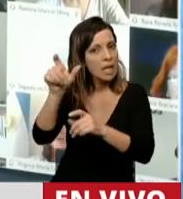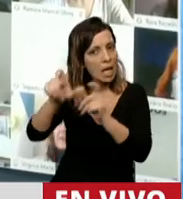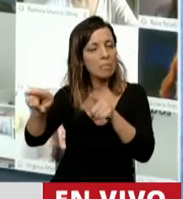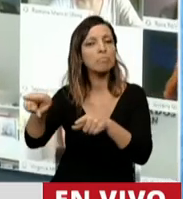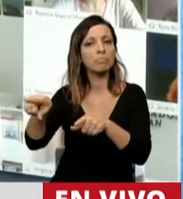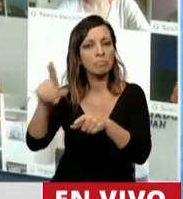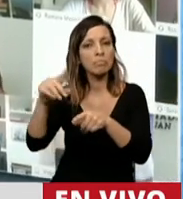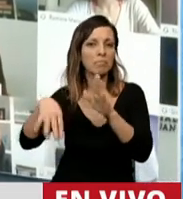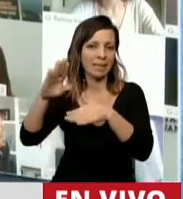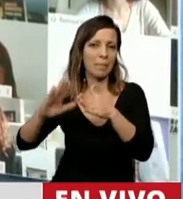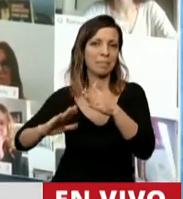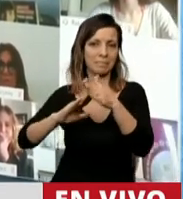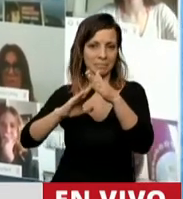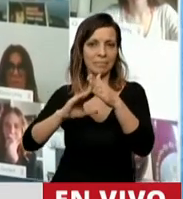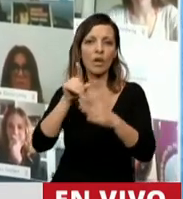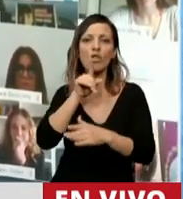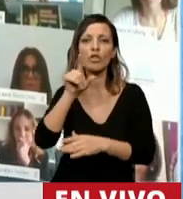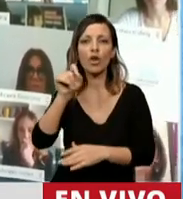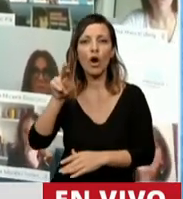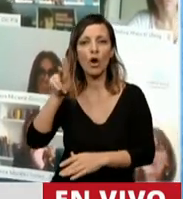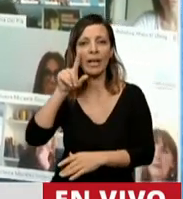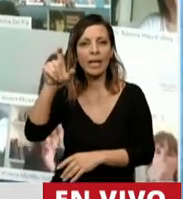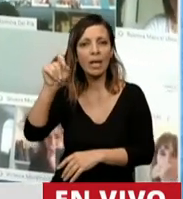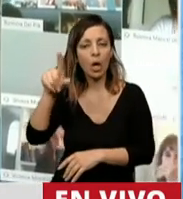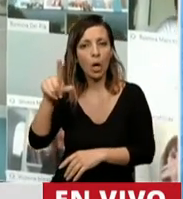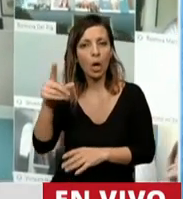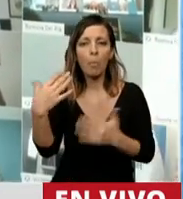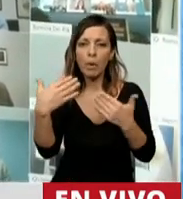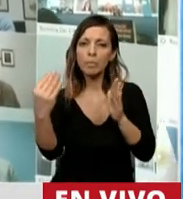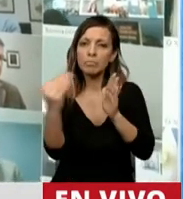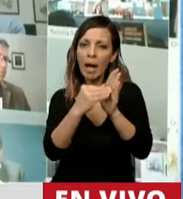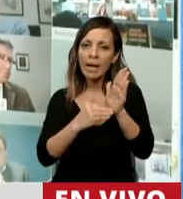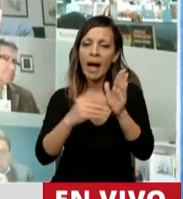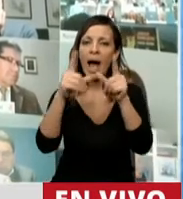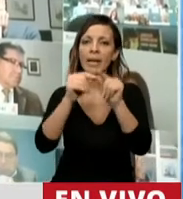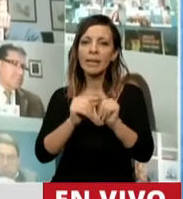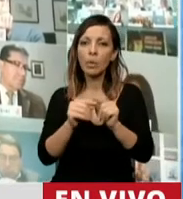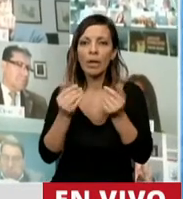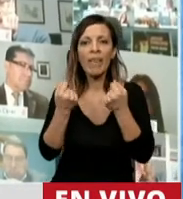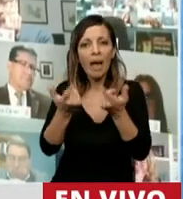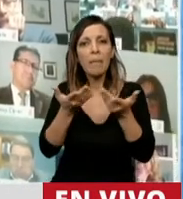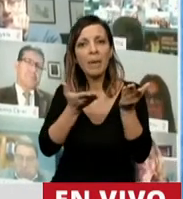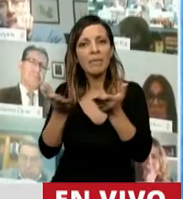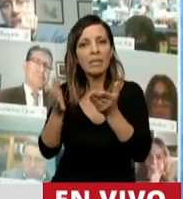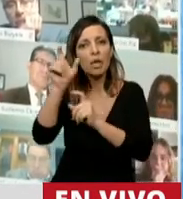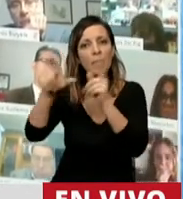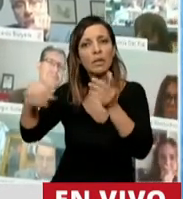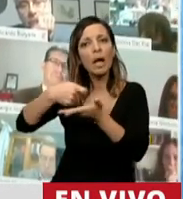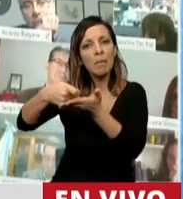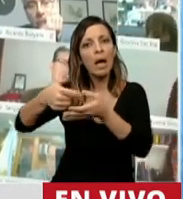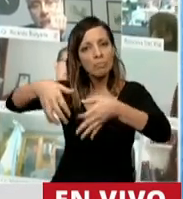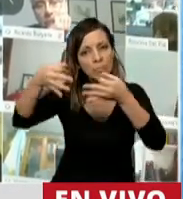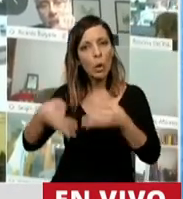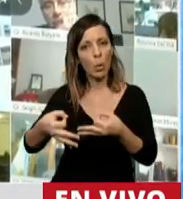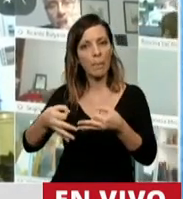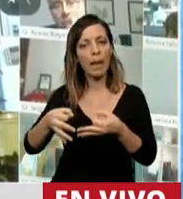particular a su presidente Jonás Torrico, se agregan artículos que benefician a los contribuyentes cumplidores. Siguiendo